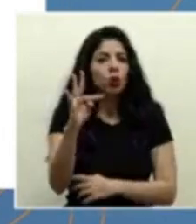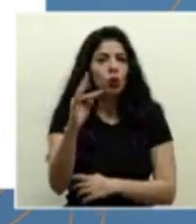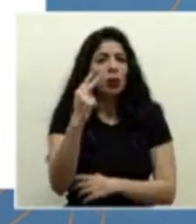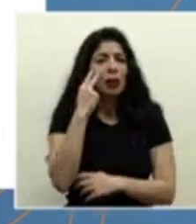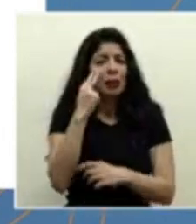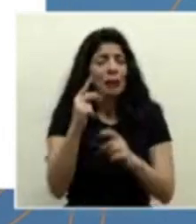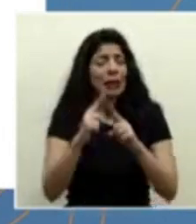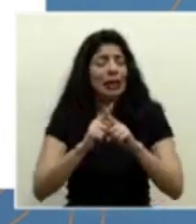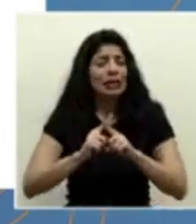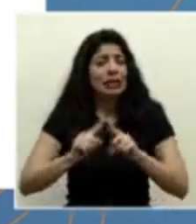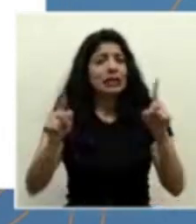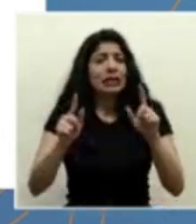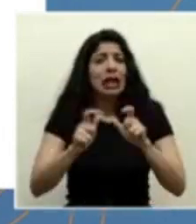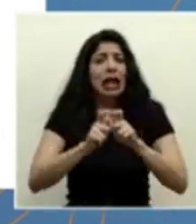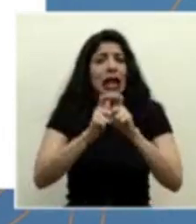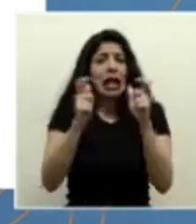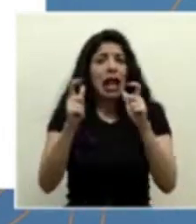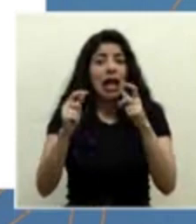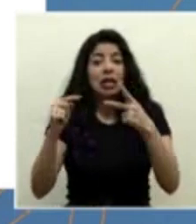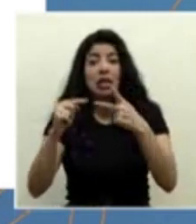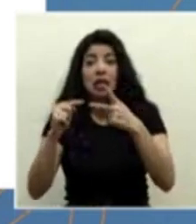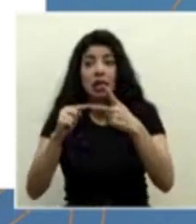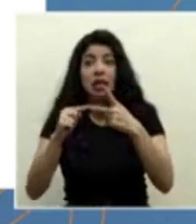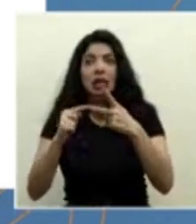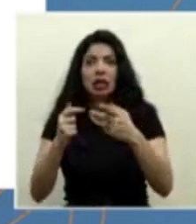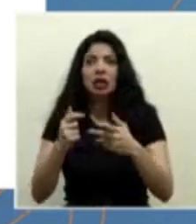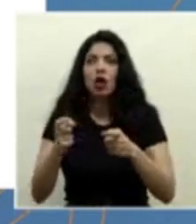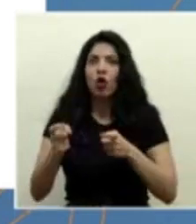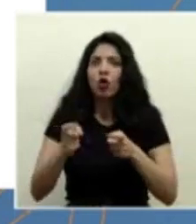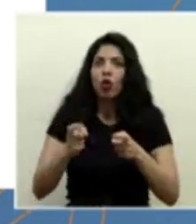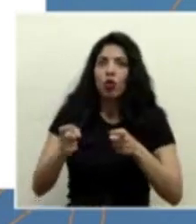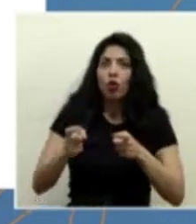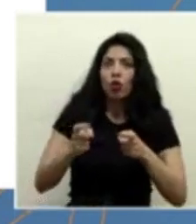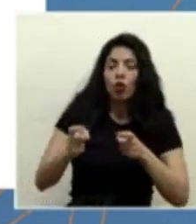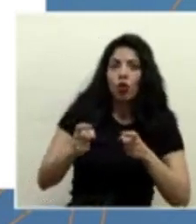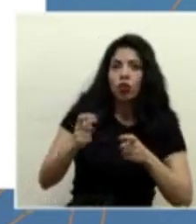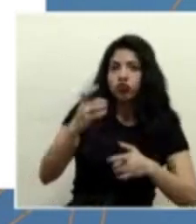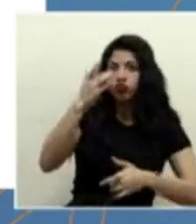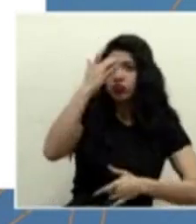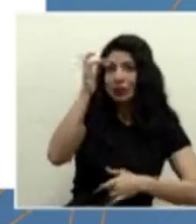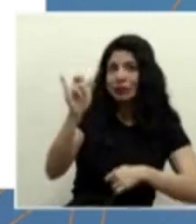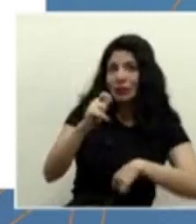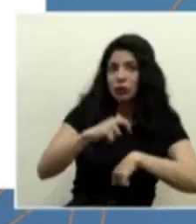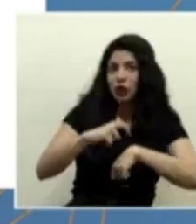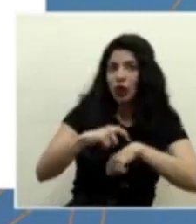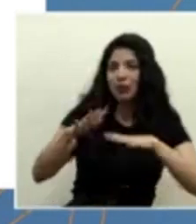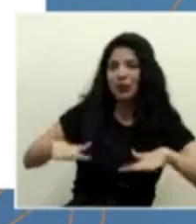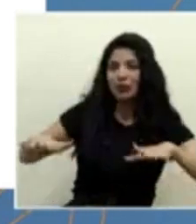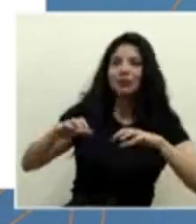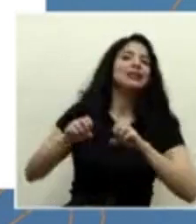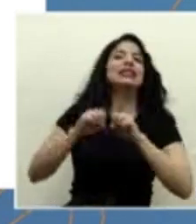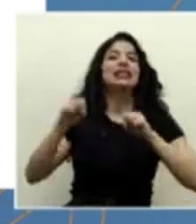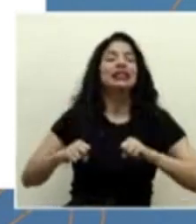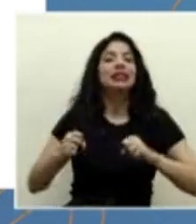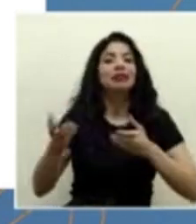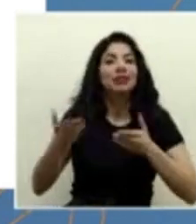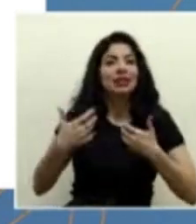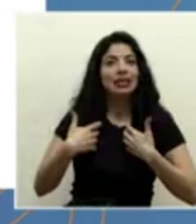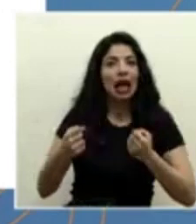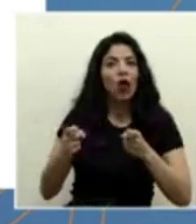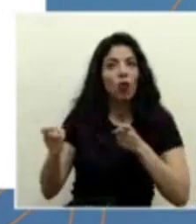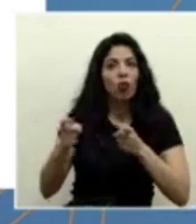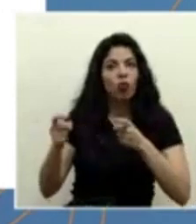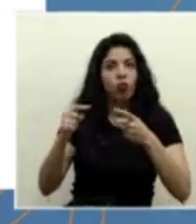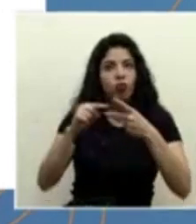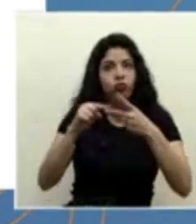diferencia de tener justamente ese respiro en lo que son casos activos para el sistema de servicios de salud